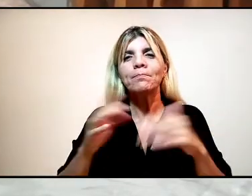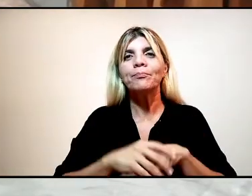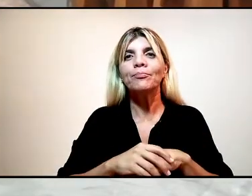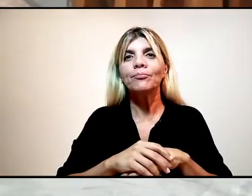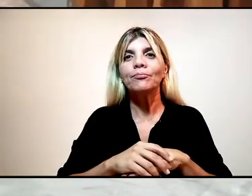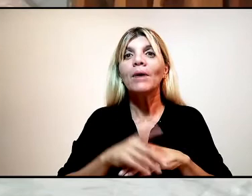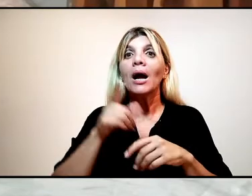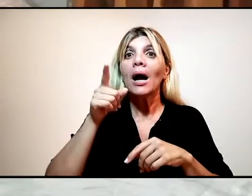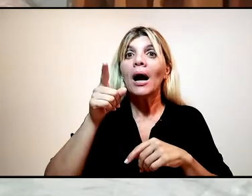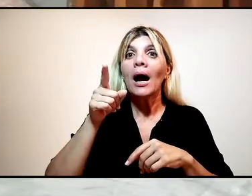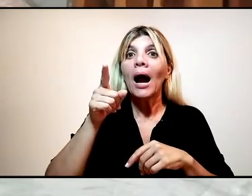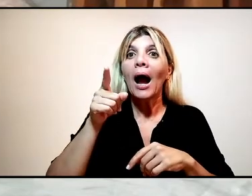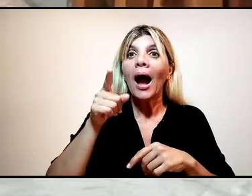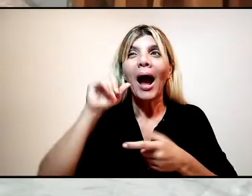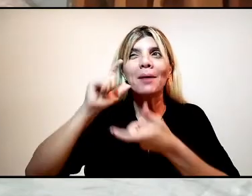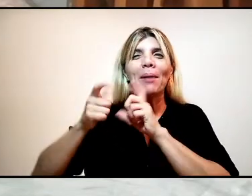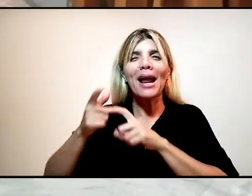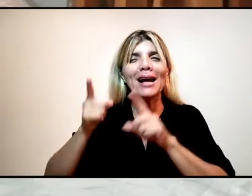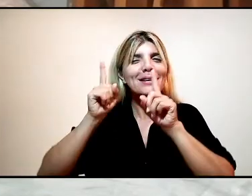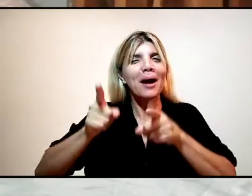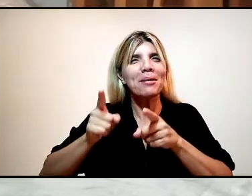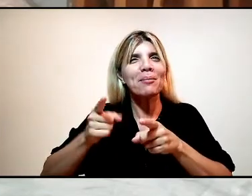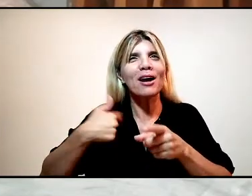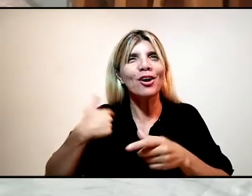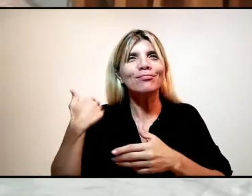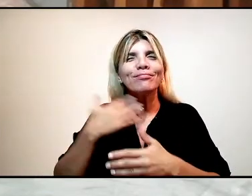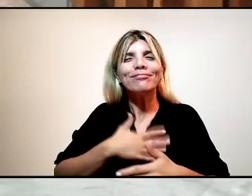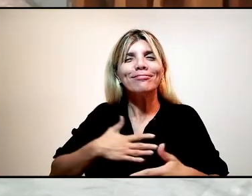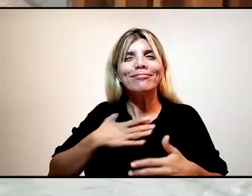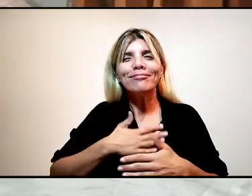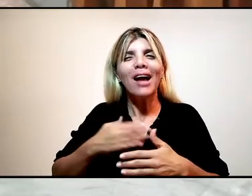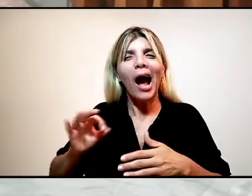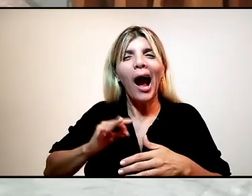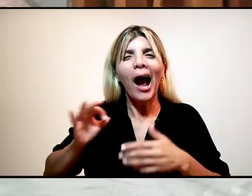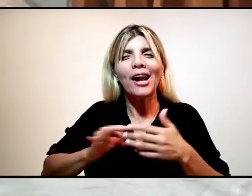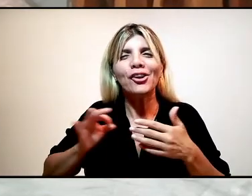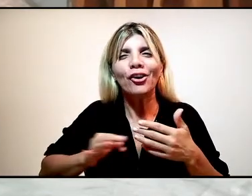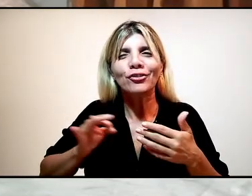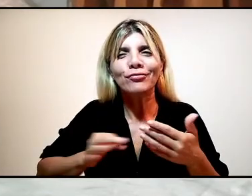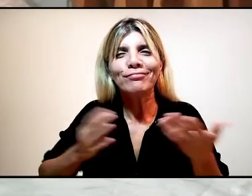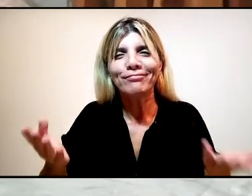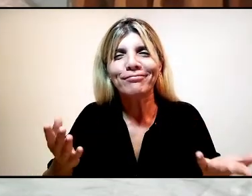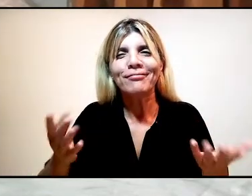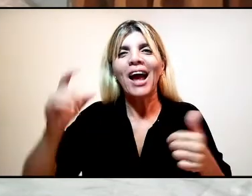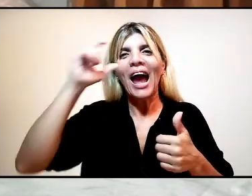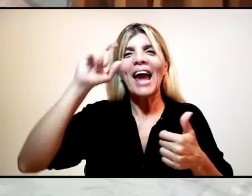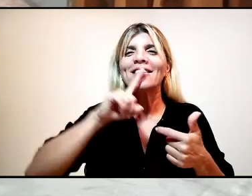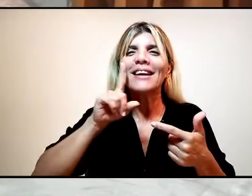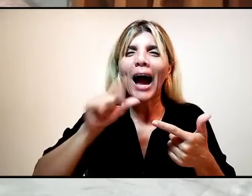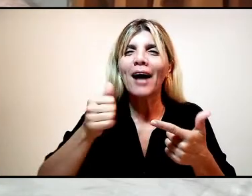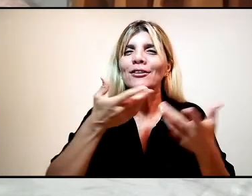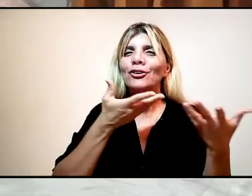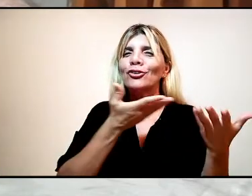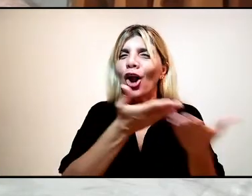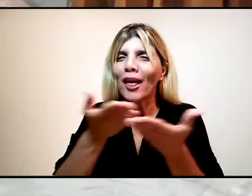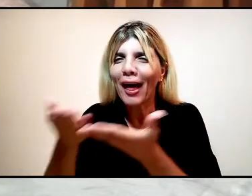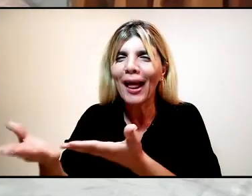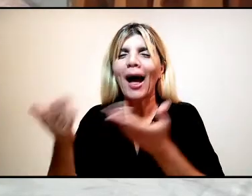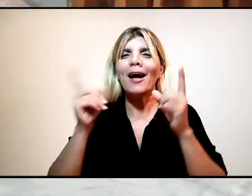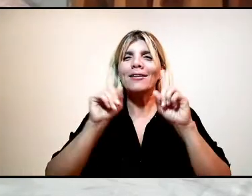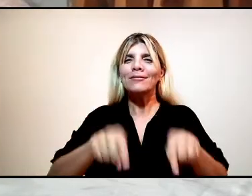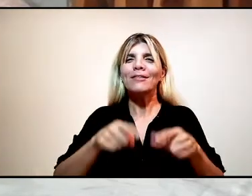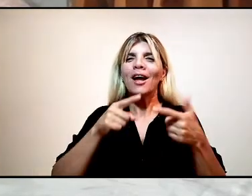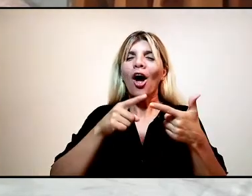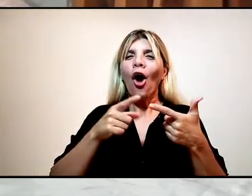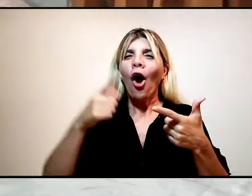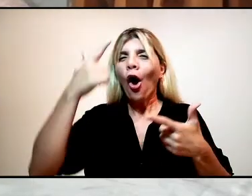experiencia me hace sentir con el paso de los años que la ética, la solidaridad y el